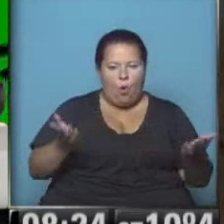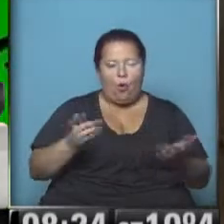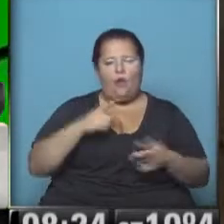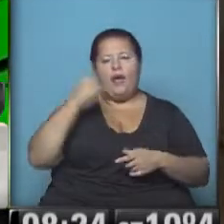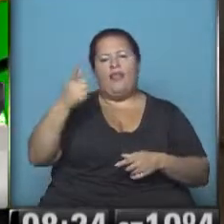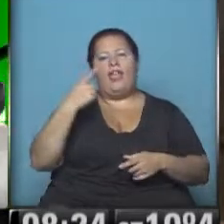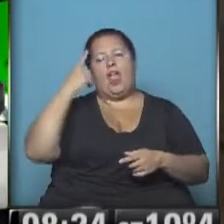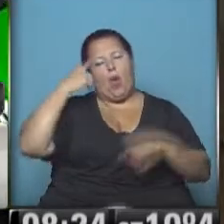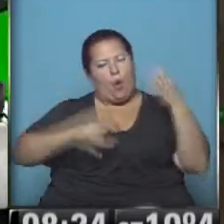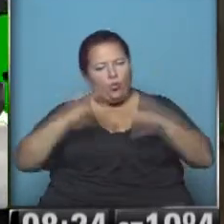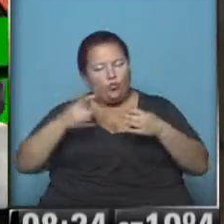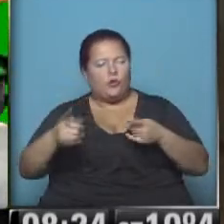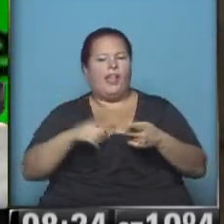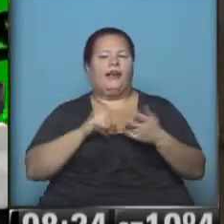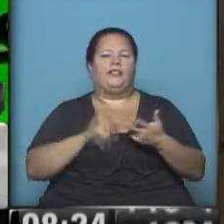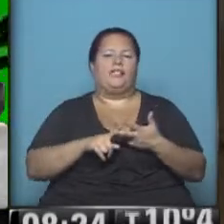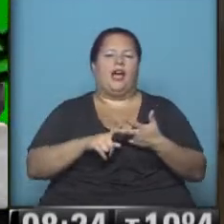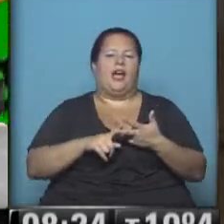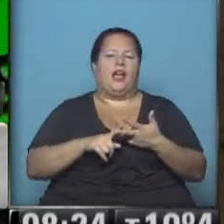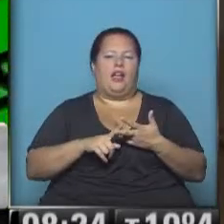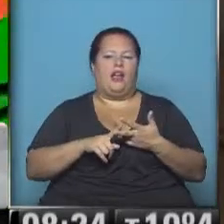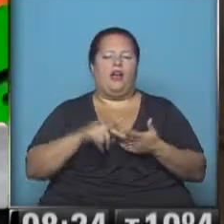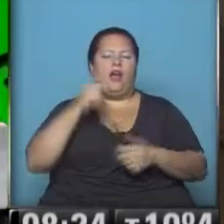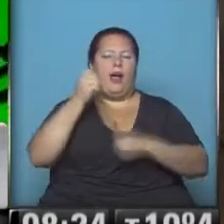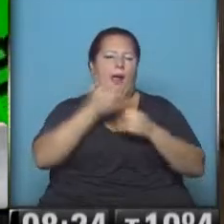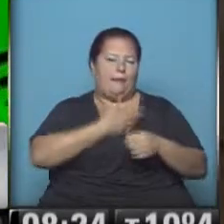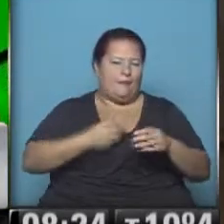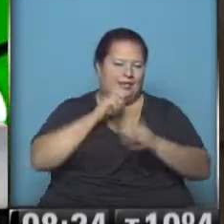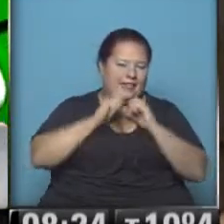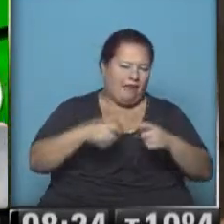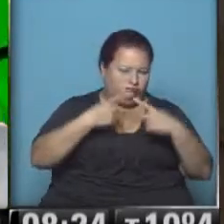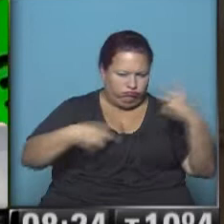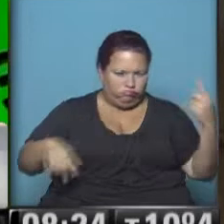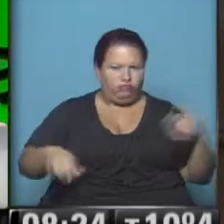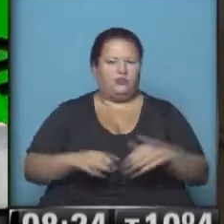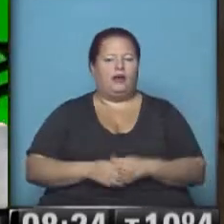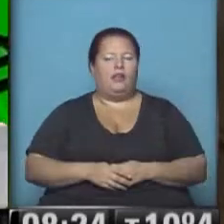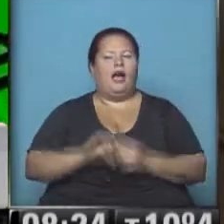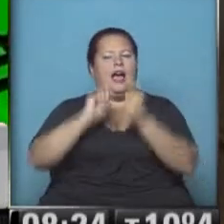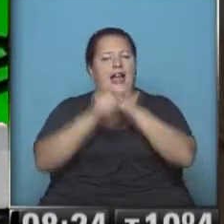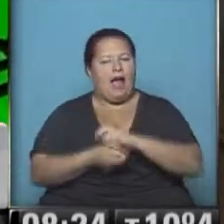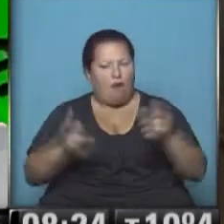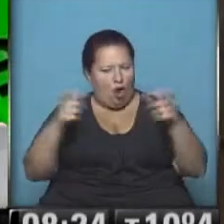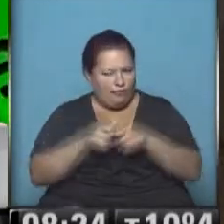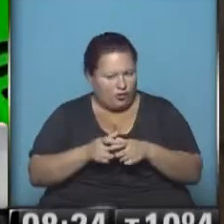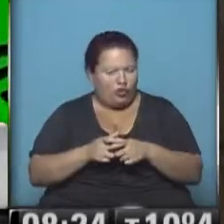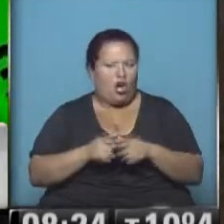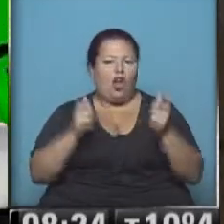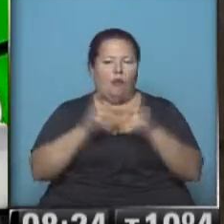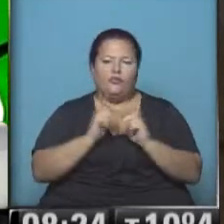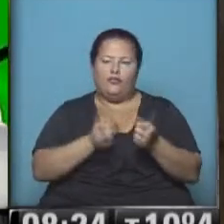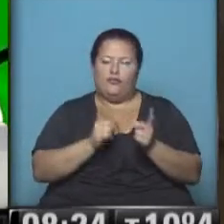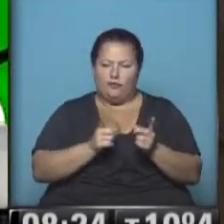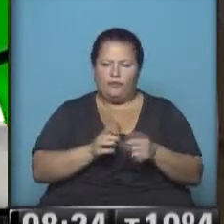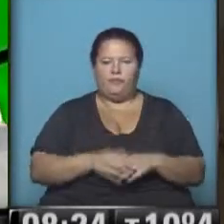empleados del Poder Judicial, los funcionarios como los secretarios, se cambió la comisión, la comisión va a seguir